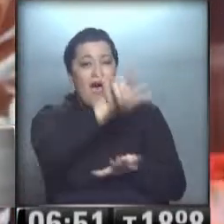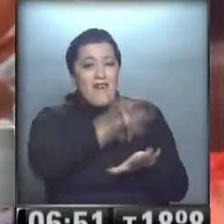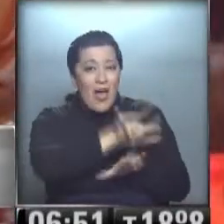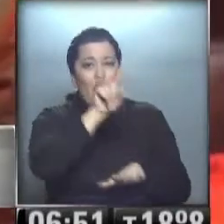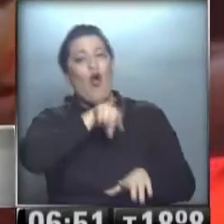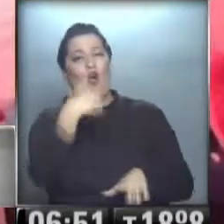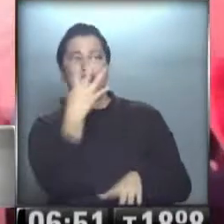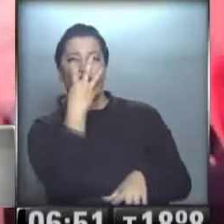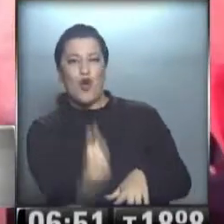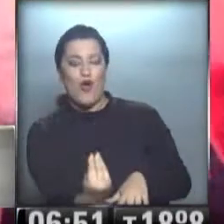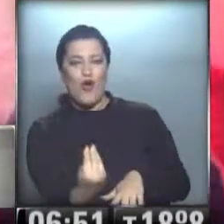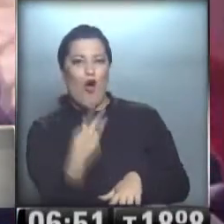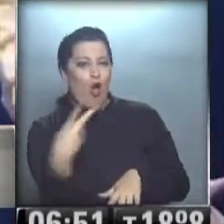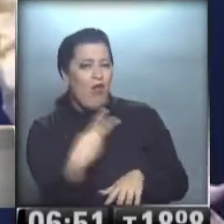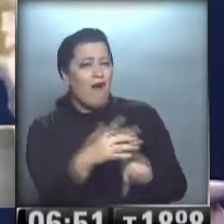zorro. Ajá.